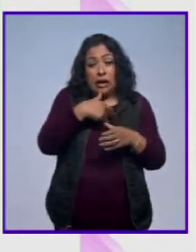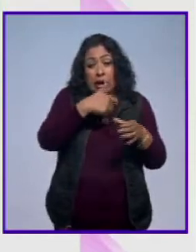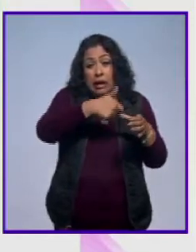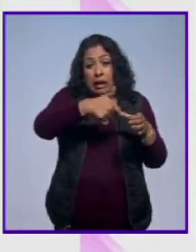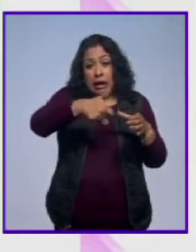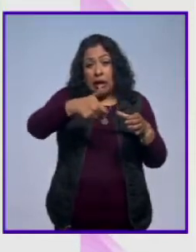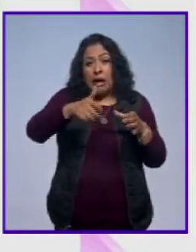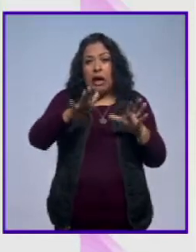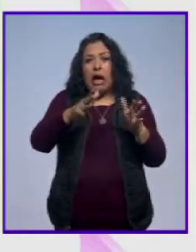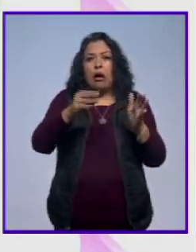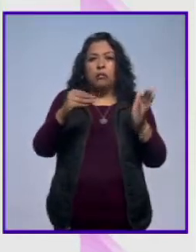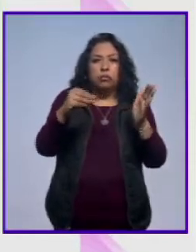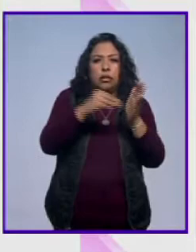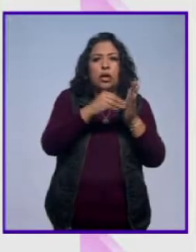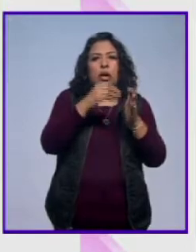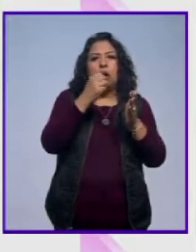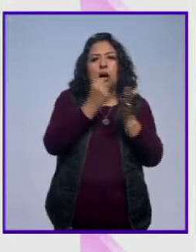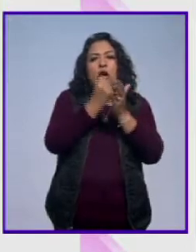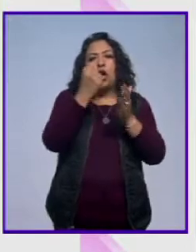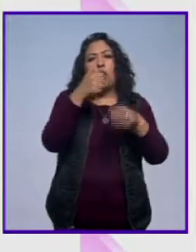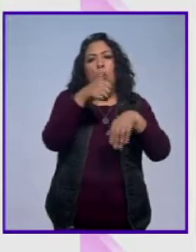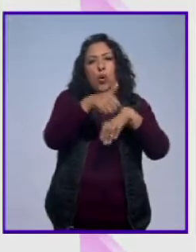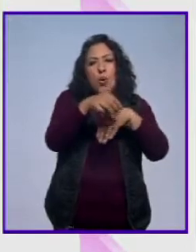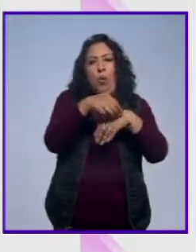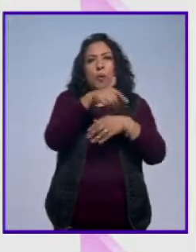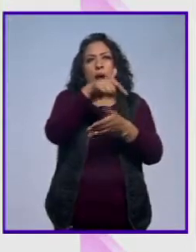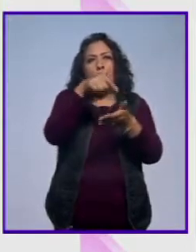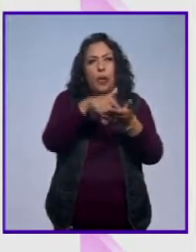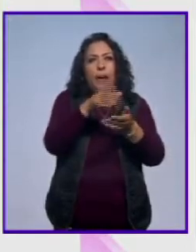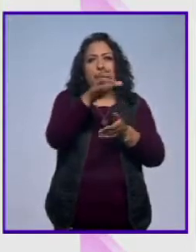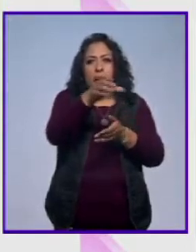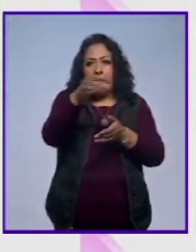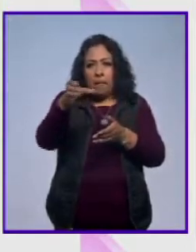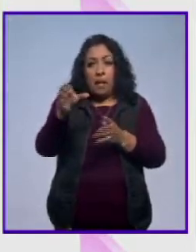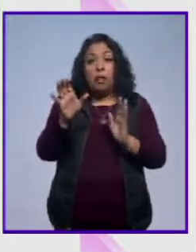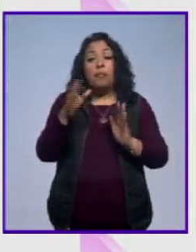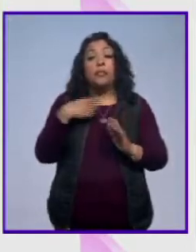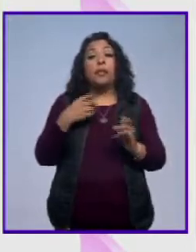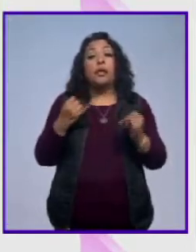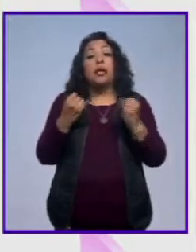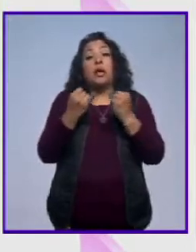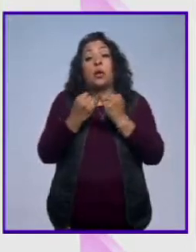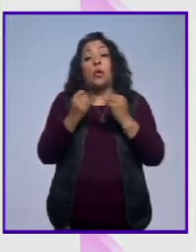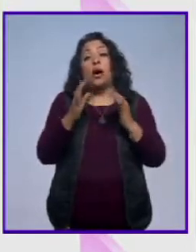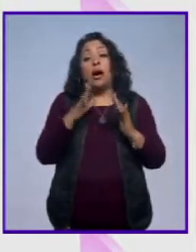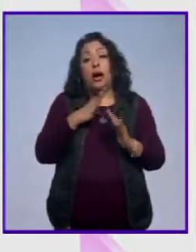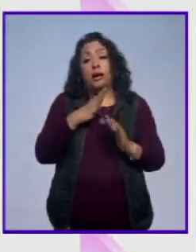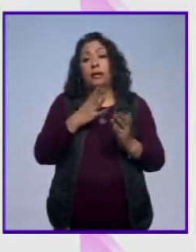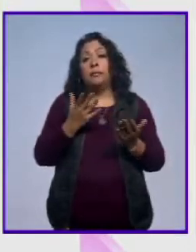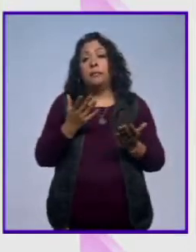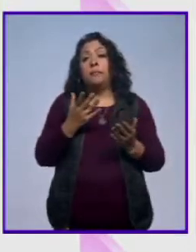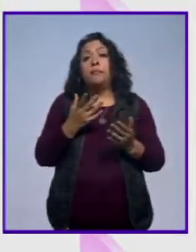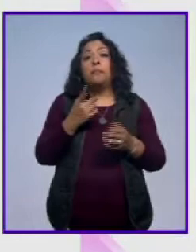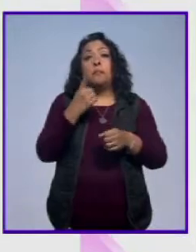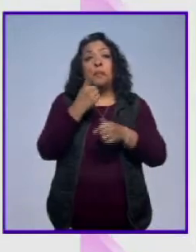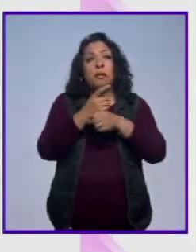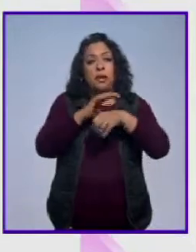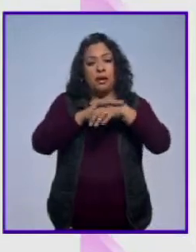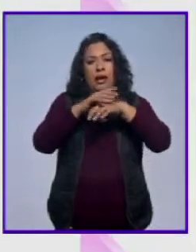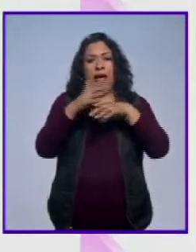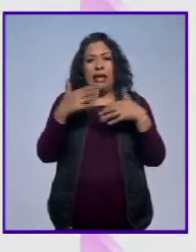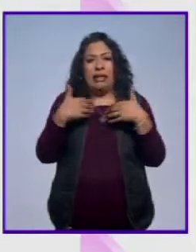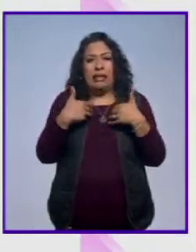tiene su código y su lugar y pues también una primera capa de